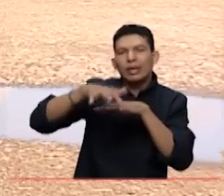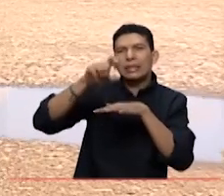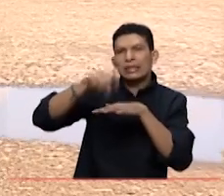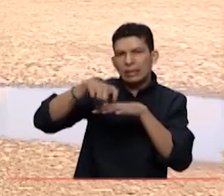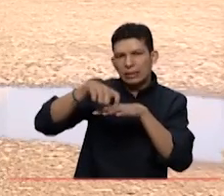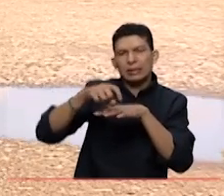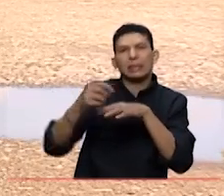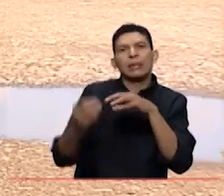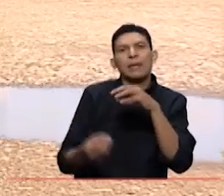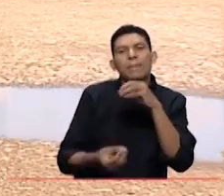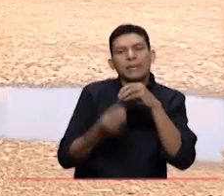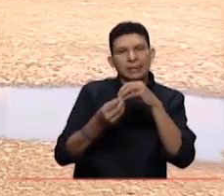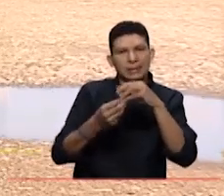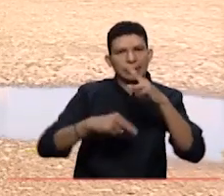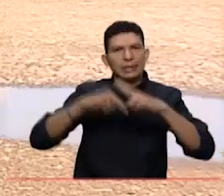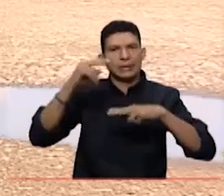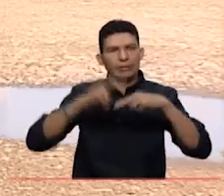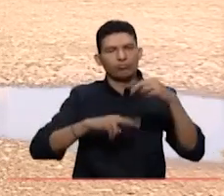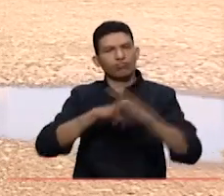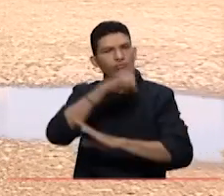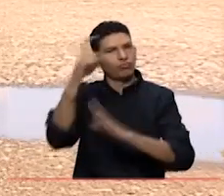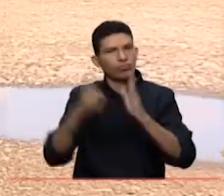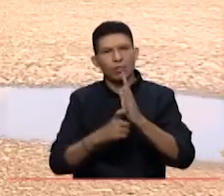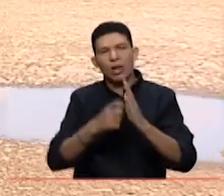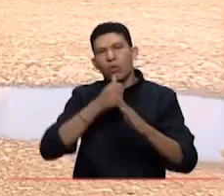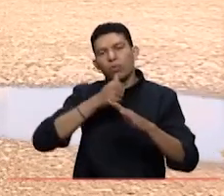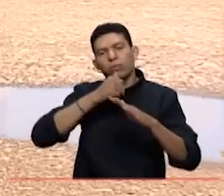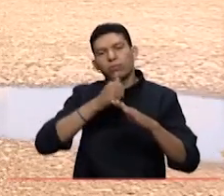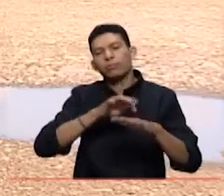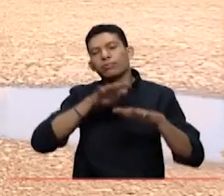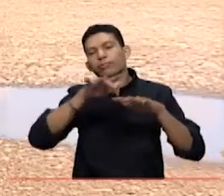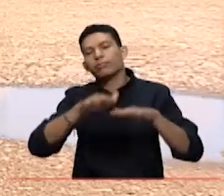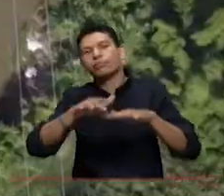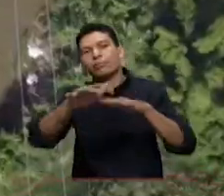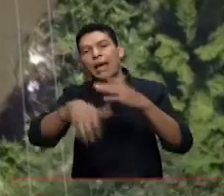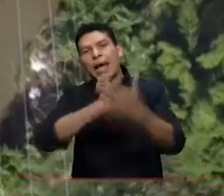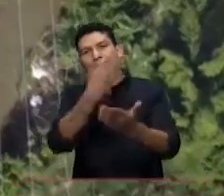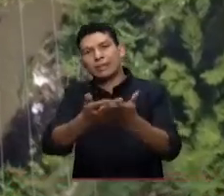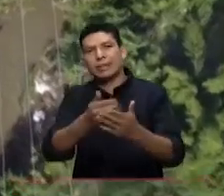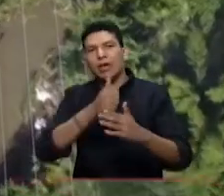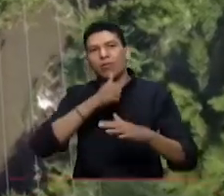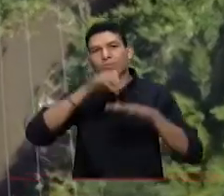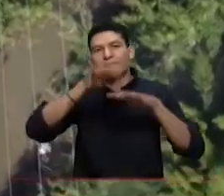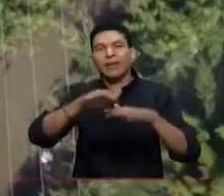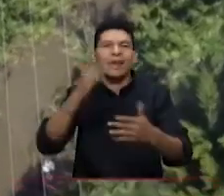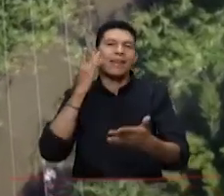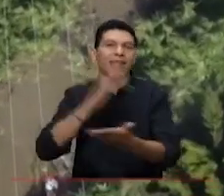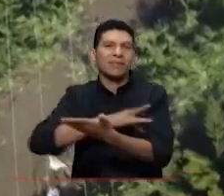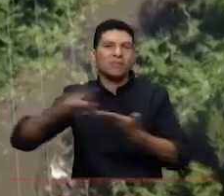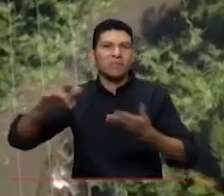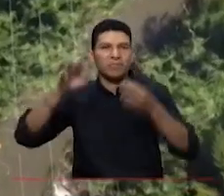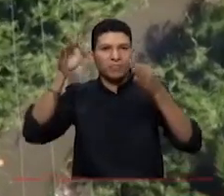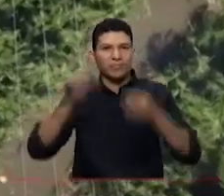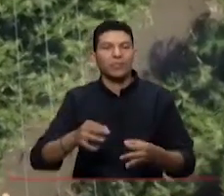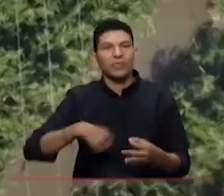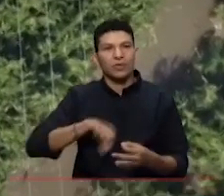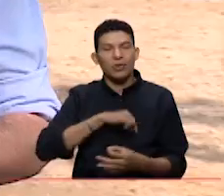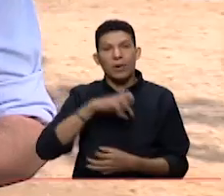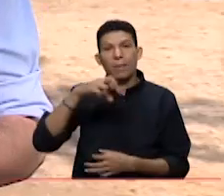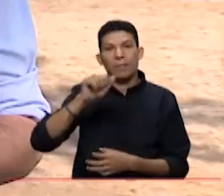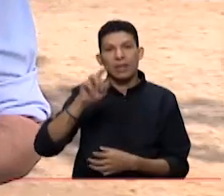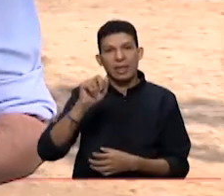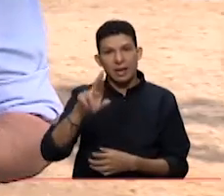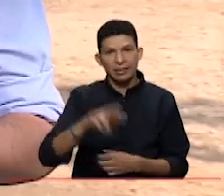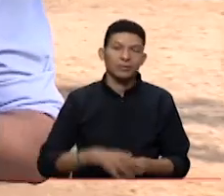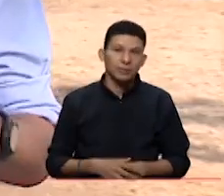requieren construir para llevar la totalidad de esas aguas hasta el emisor final, que es donde estamos captando las aguas que van a llegar a la Petar.